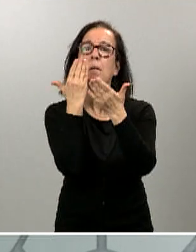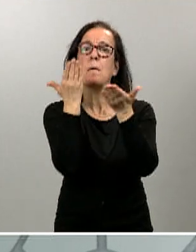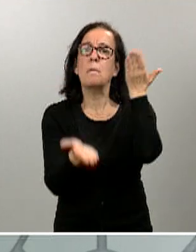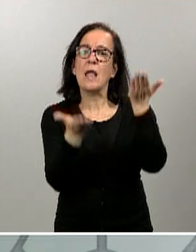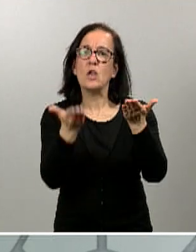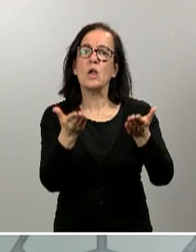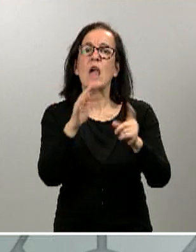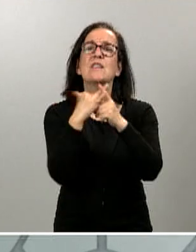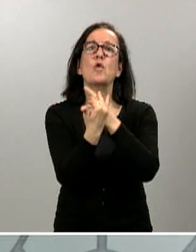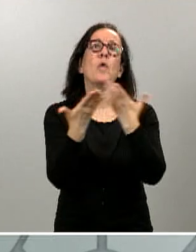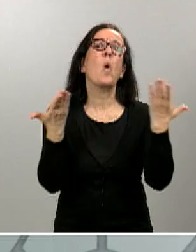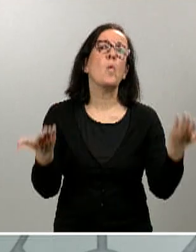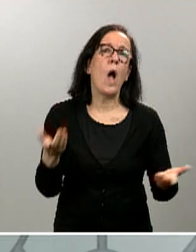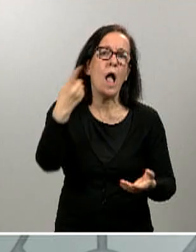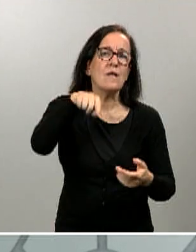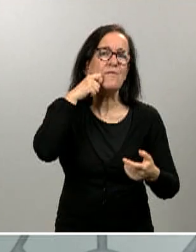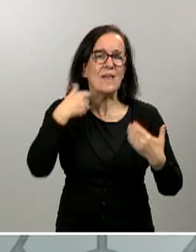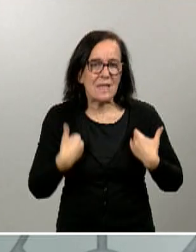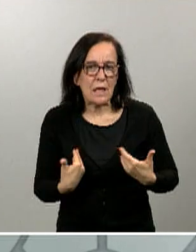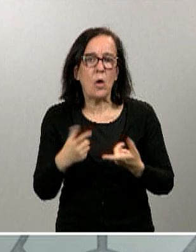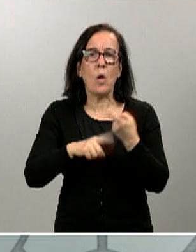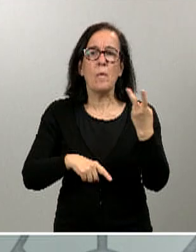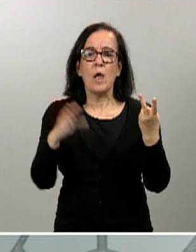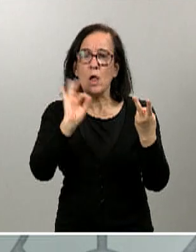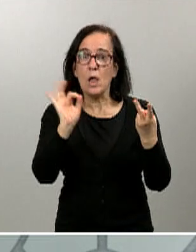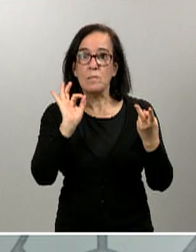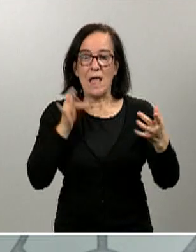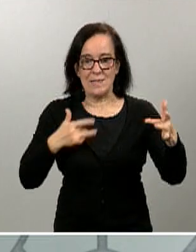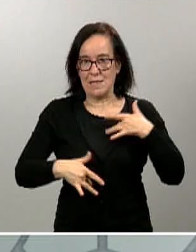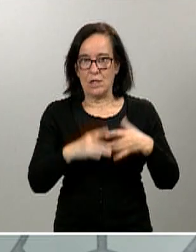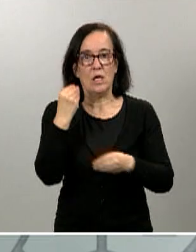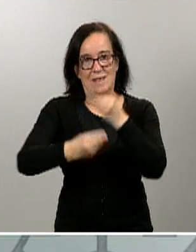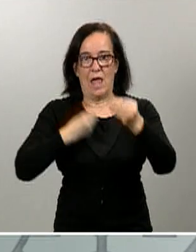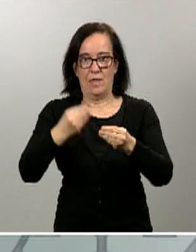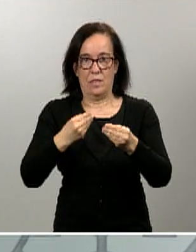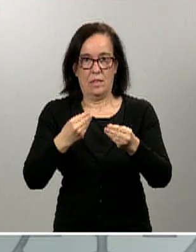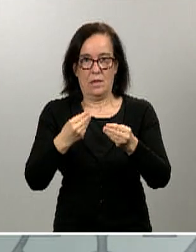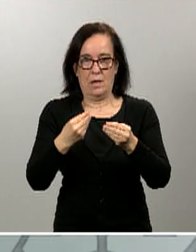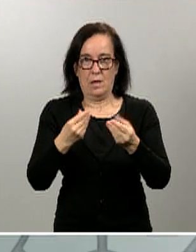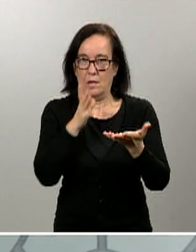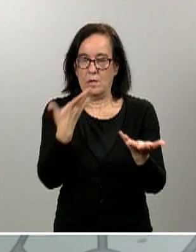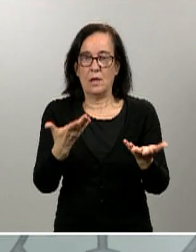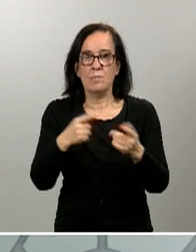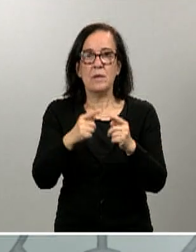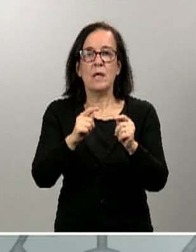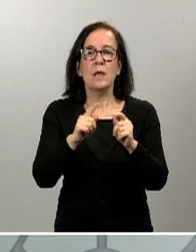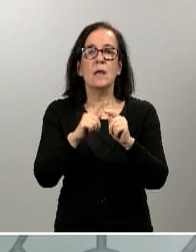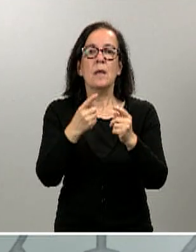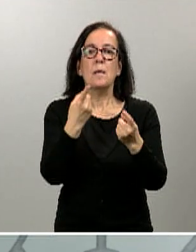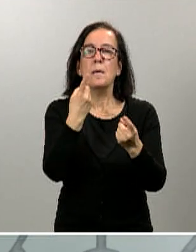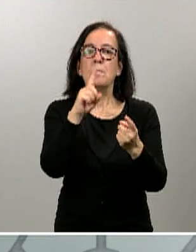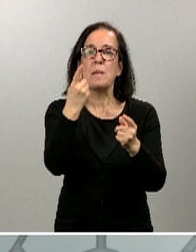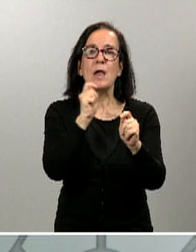caso y si hubiera síntomas se actuará en consecuencia, pero con una entrevista previa y un